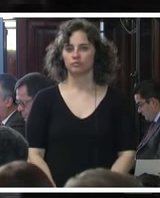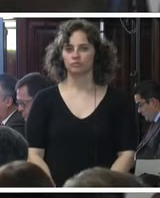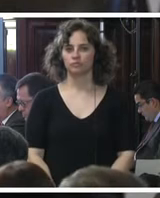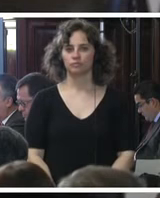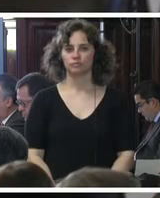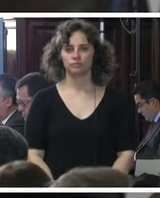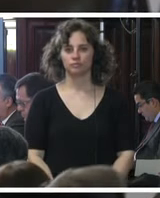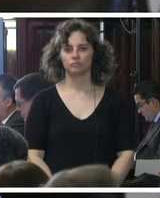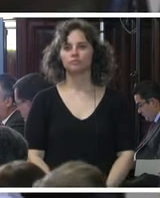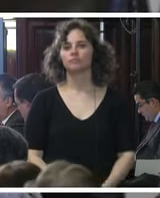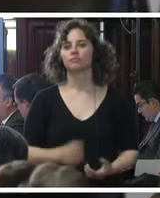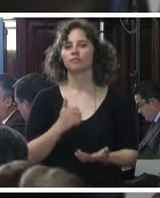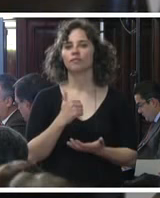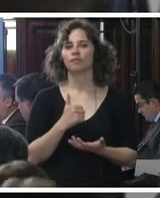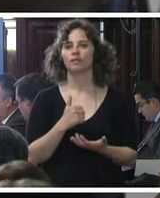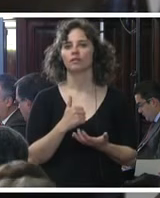exactamente